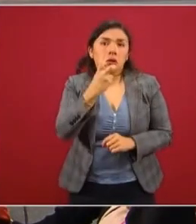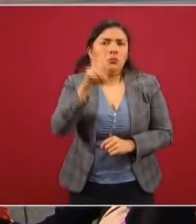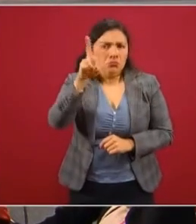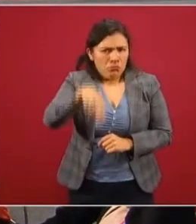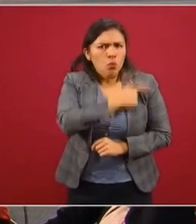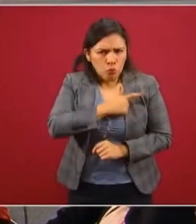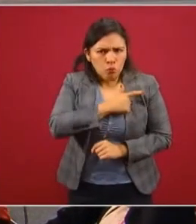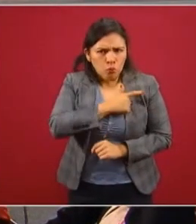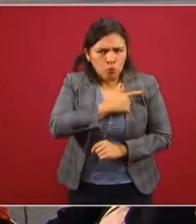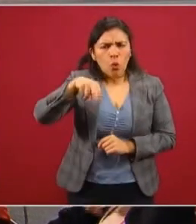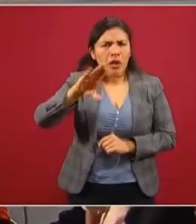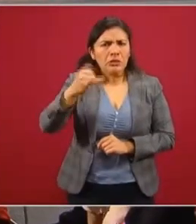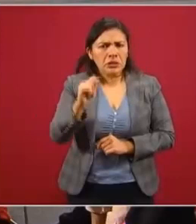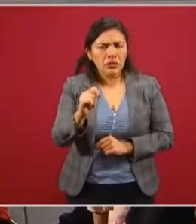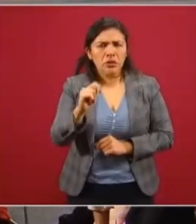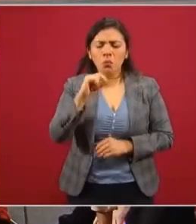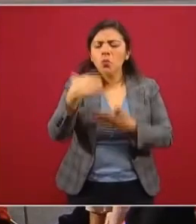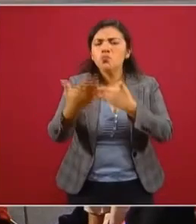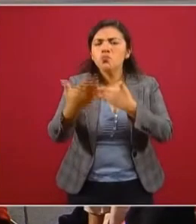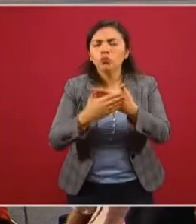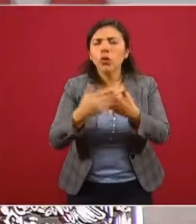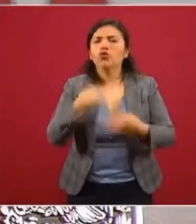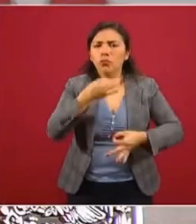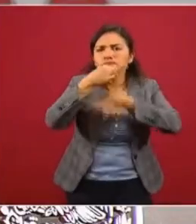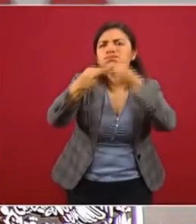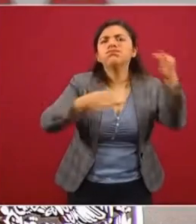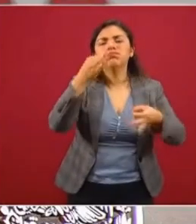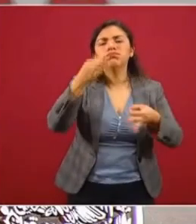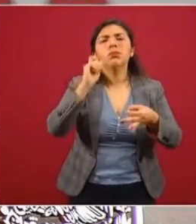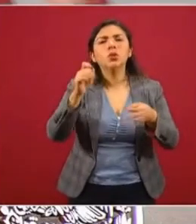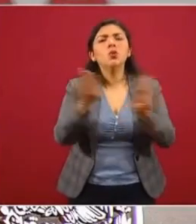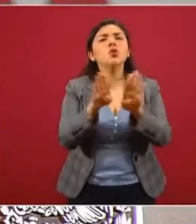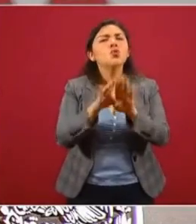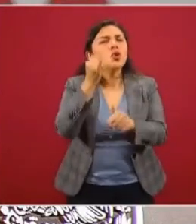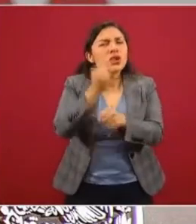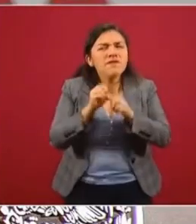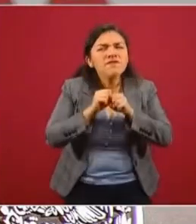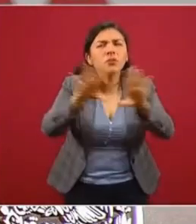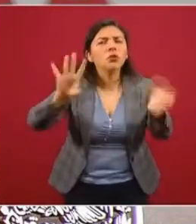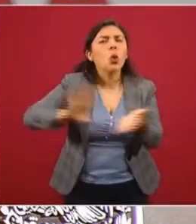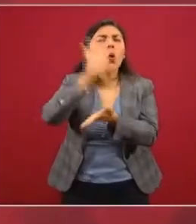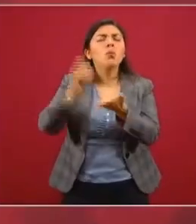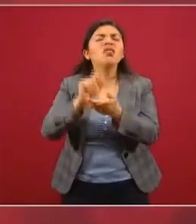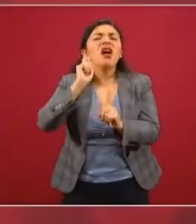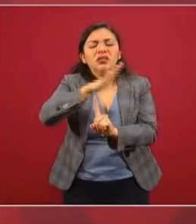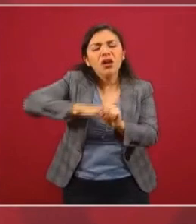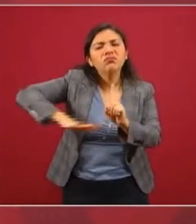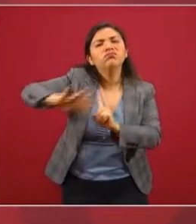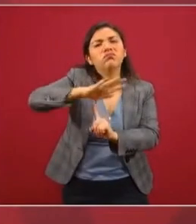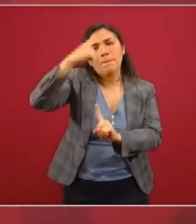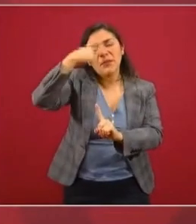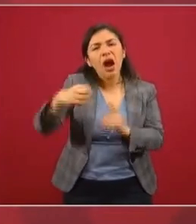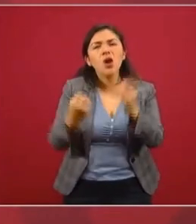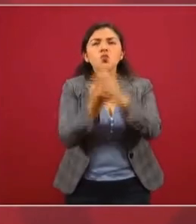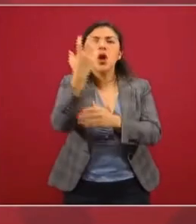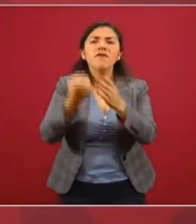CONACYT, en pocos días vamos a dar a conocer este panorama, todos los datos acerca del Ecosistema Nacional de